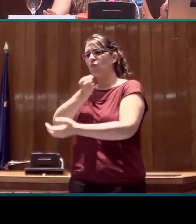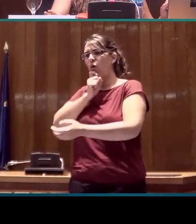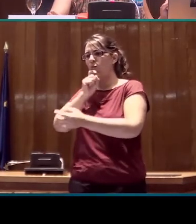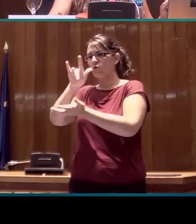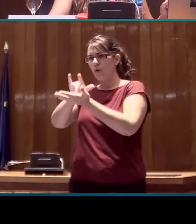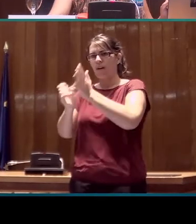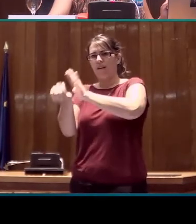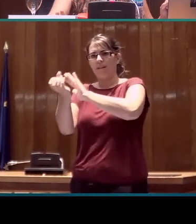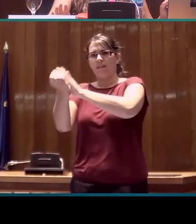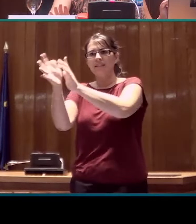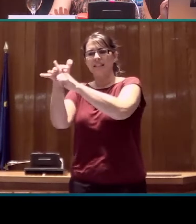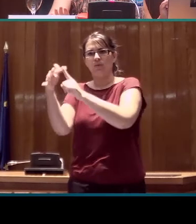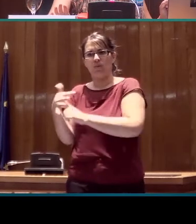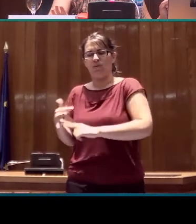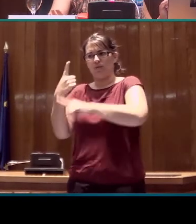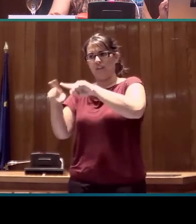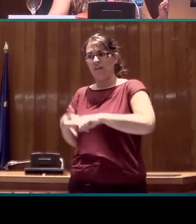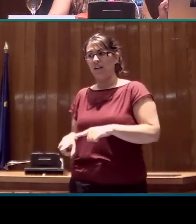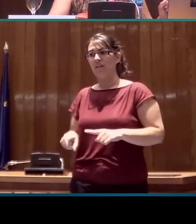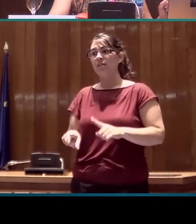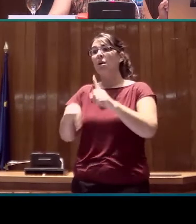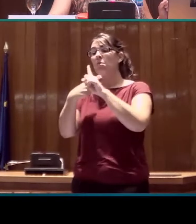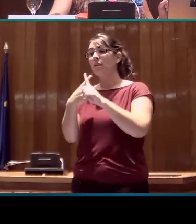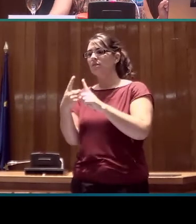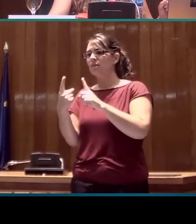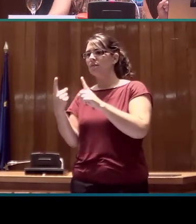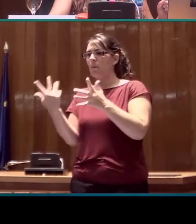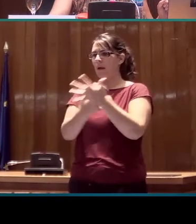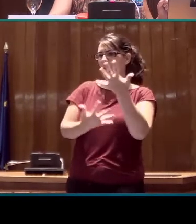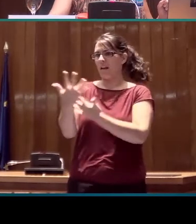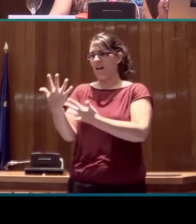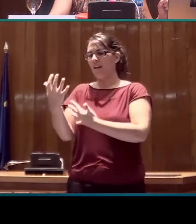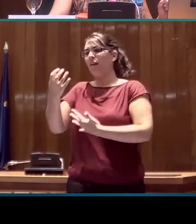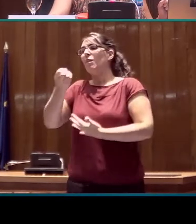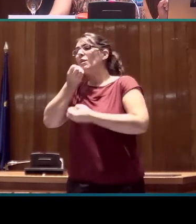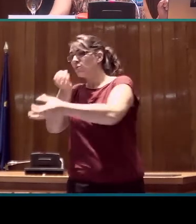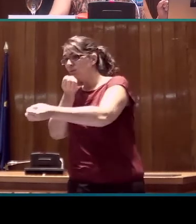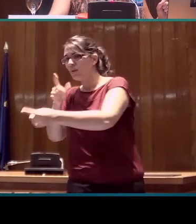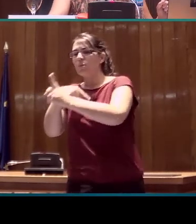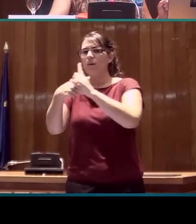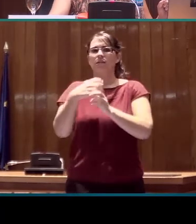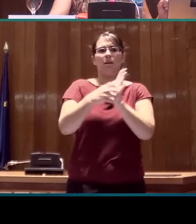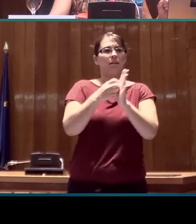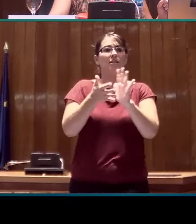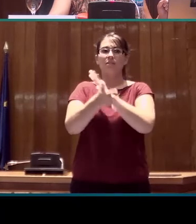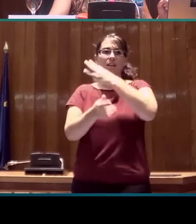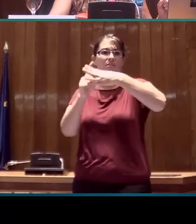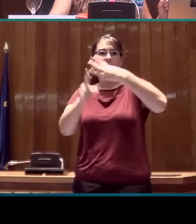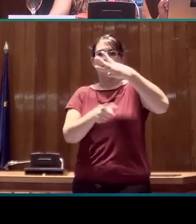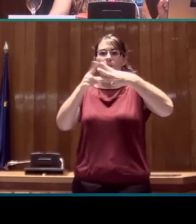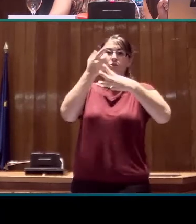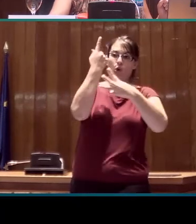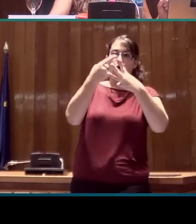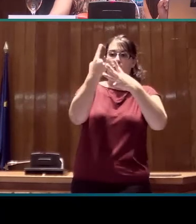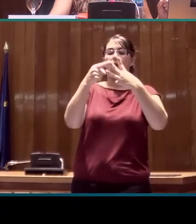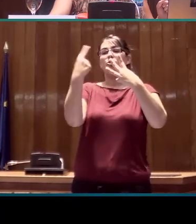interrelación, como decía antes, del discurso y la gramática. Y quería insistir mucho en esta necesidad que vemos los lingüistas de unificar